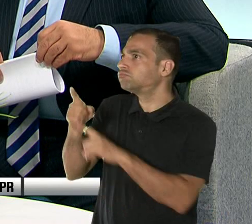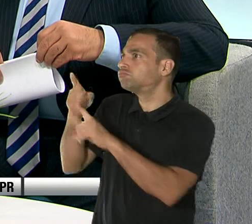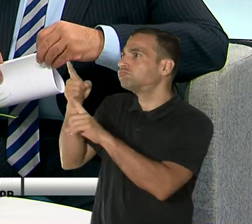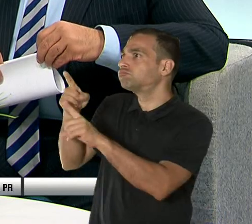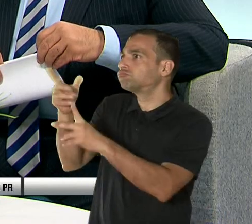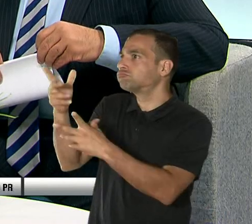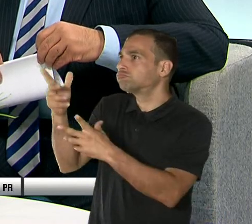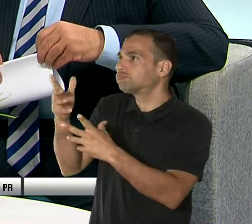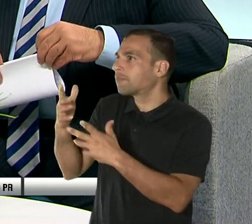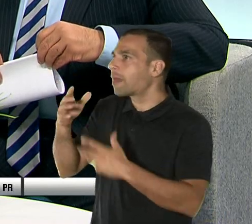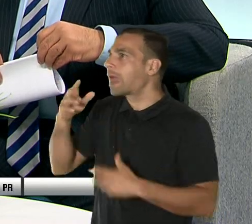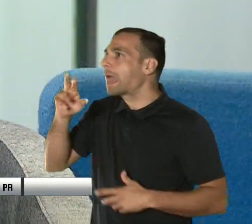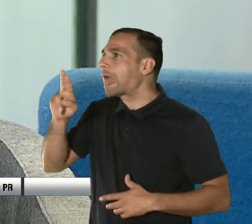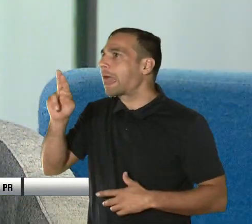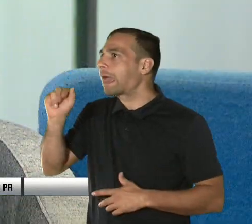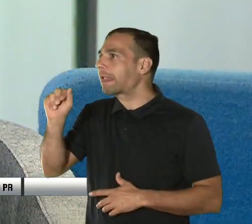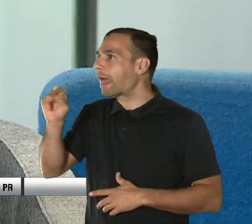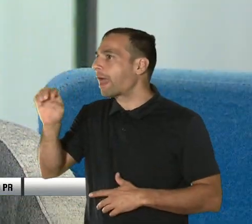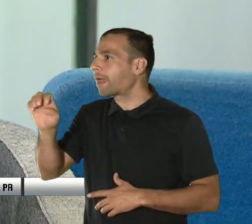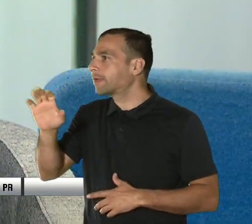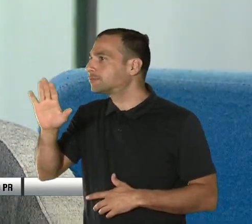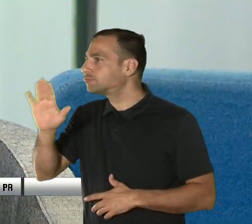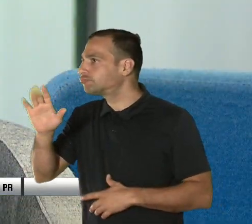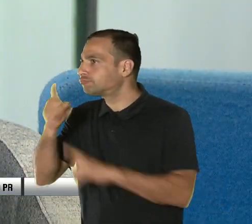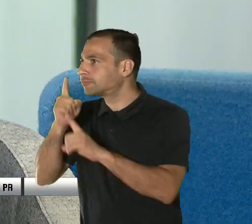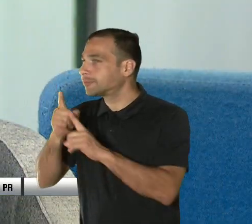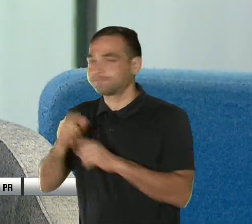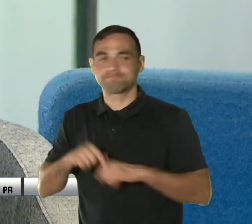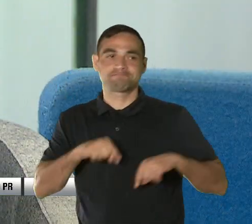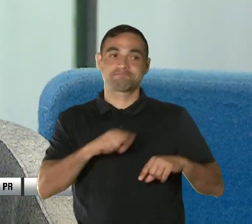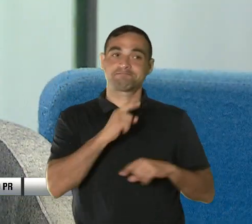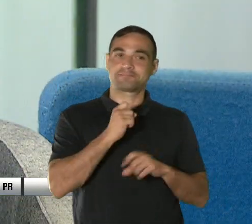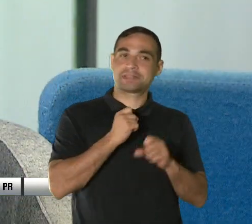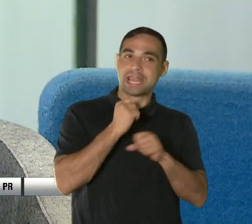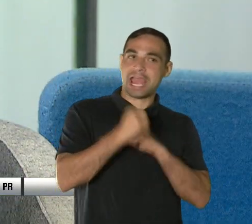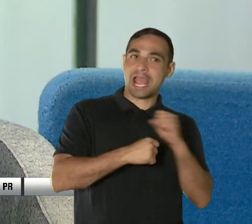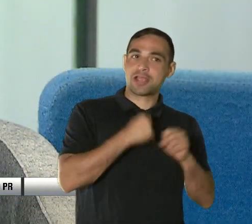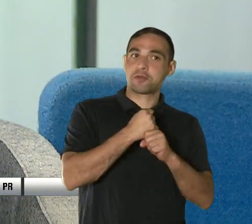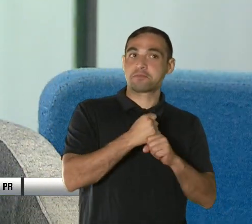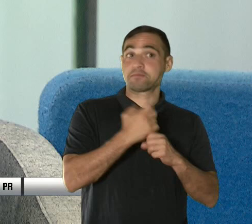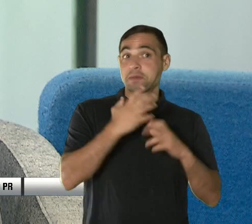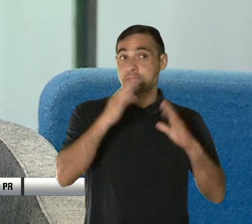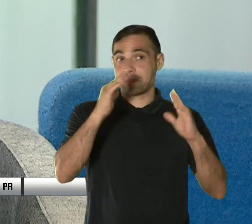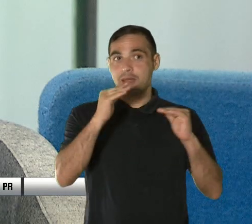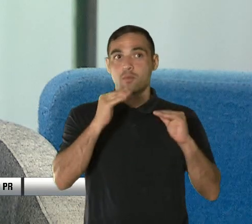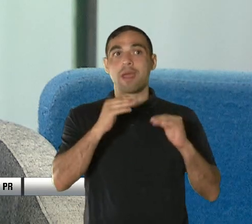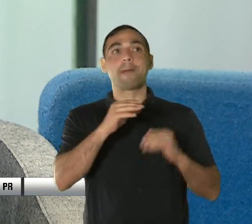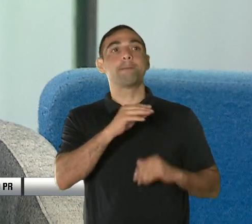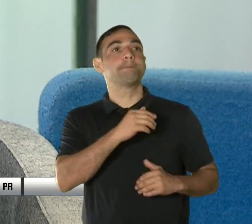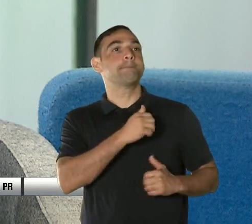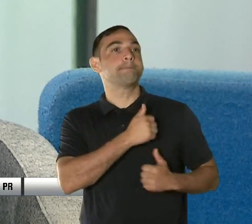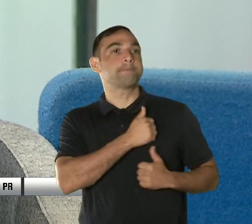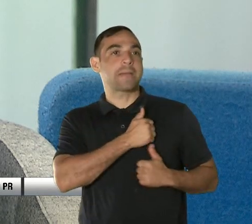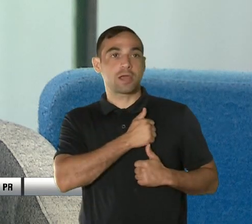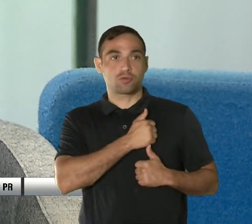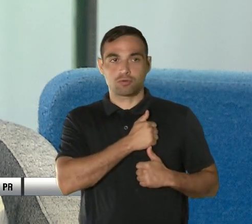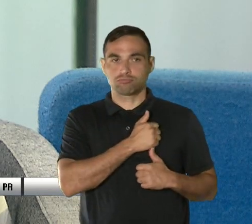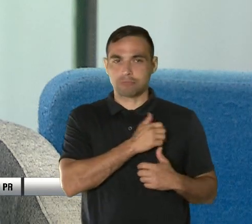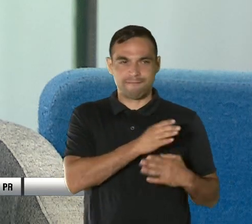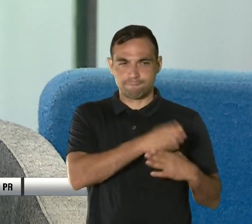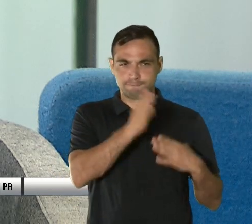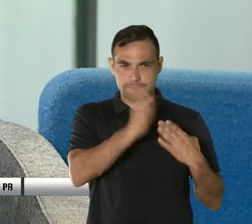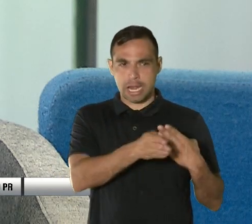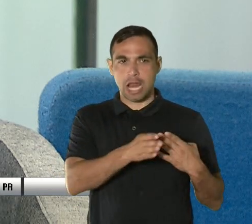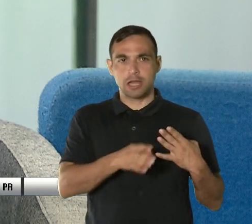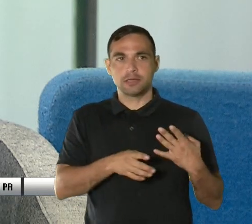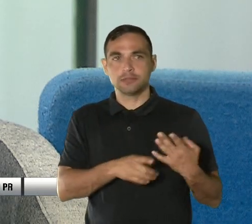metas bien definidas, así que nosotros queremos lograr al final del proyecto en mayo que nuestros estudiantes y las escuelas participantes